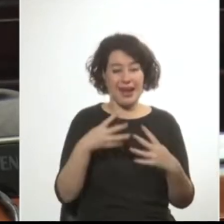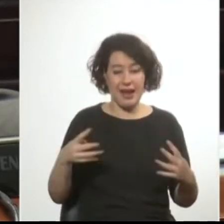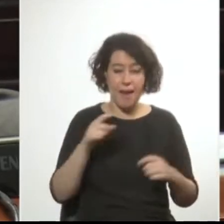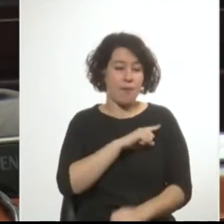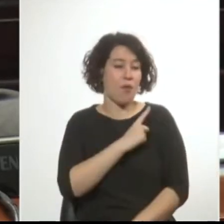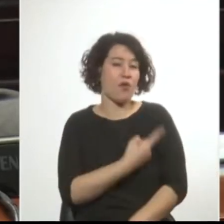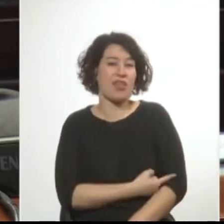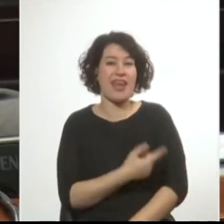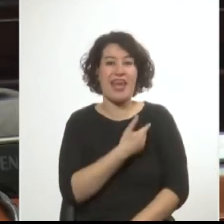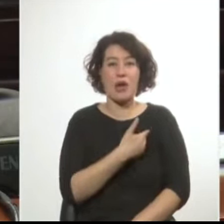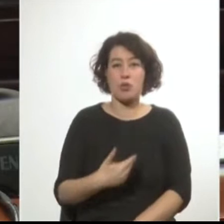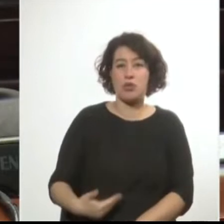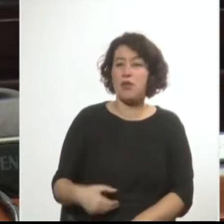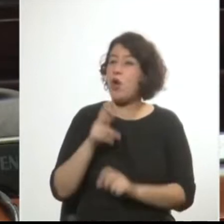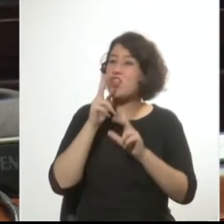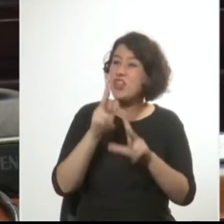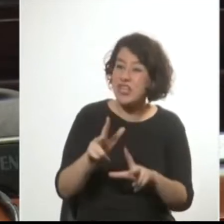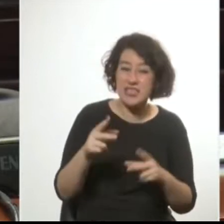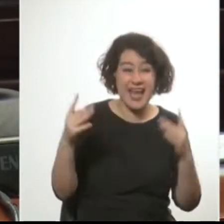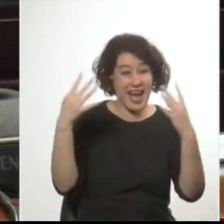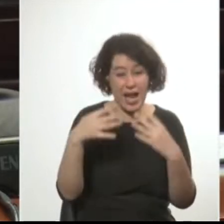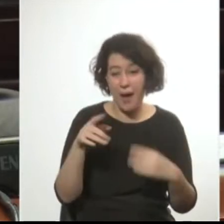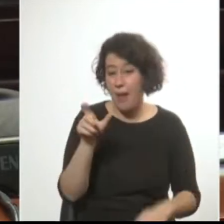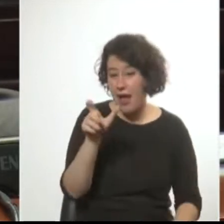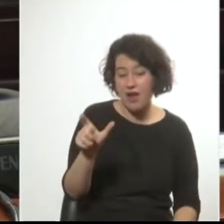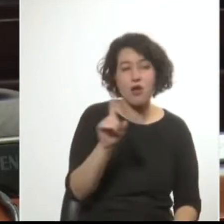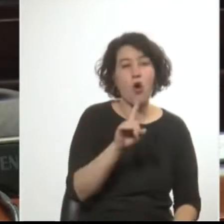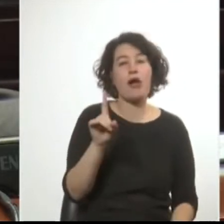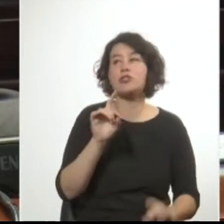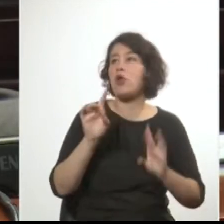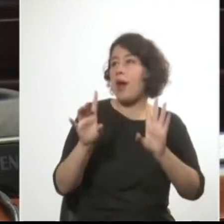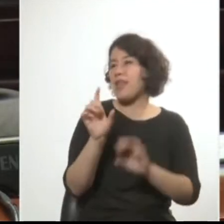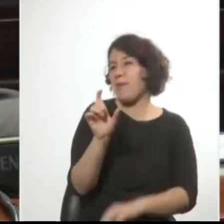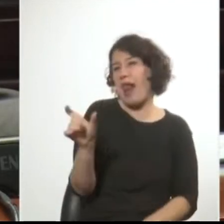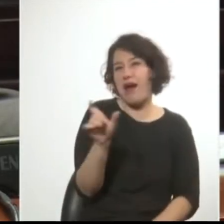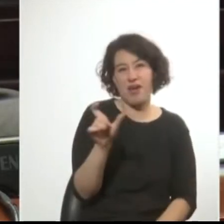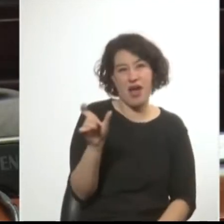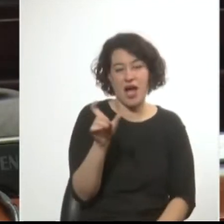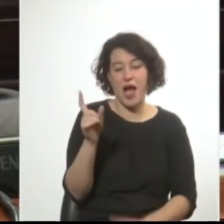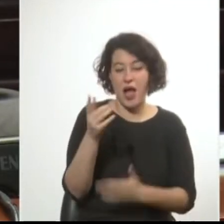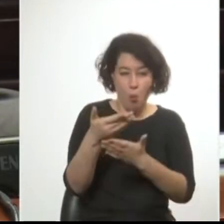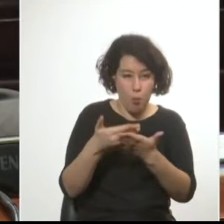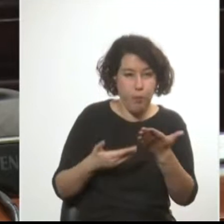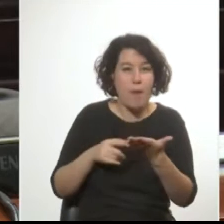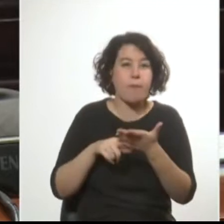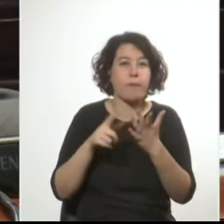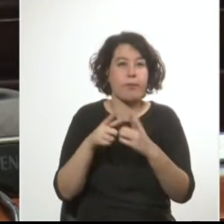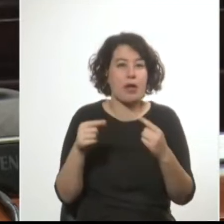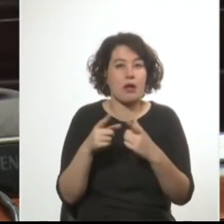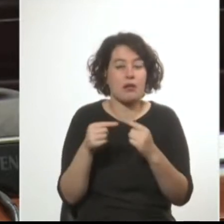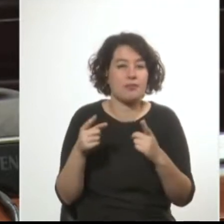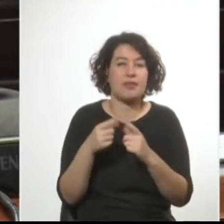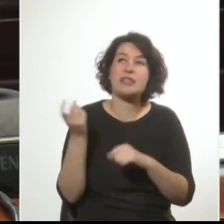Ejecutivo la establezca así en su mensaje no es solamente una letra muerta escrita en un papel que se envía